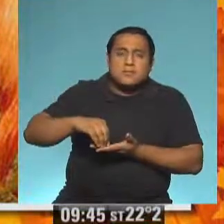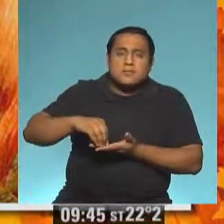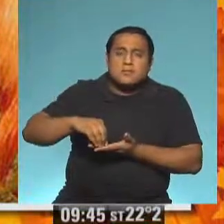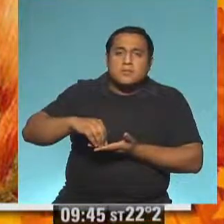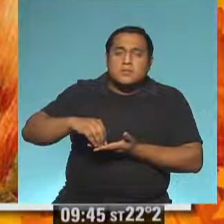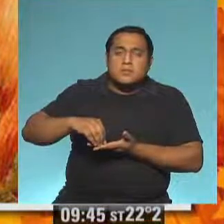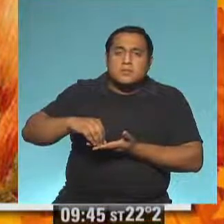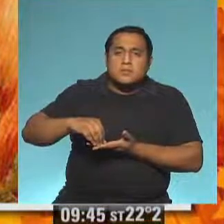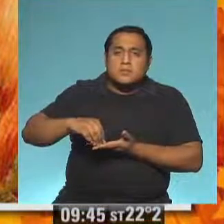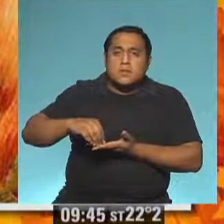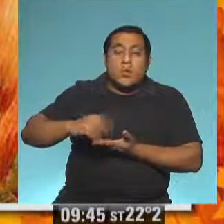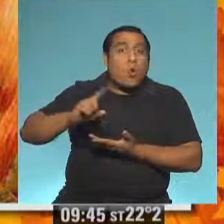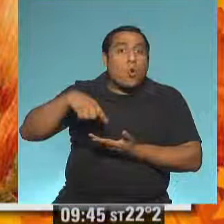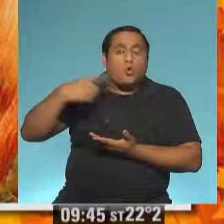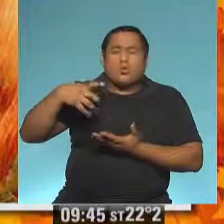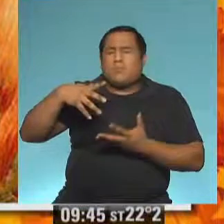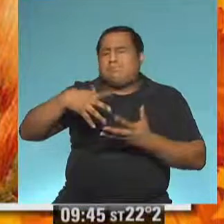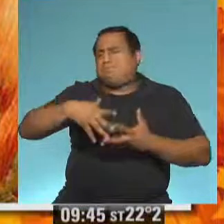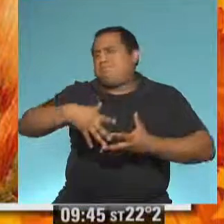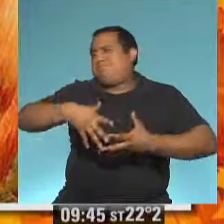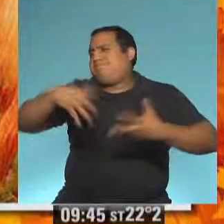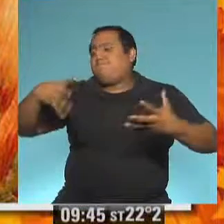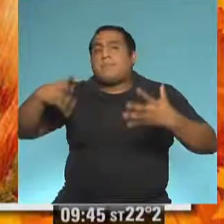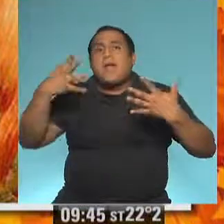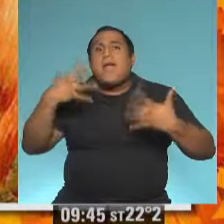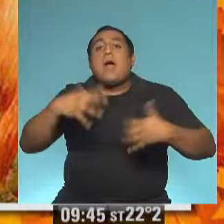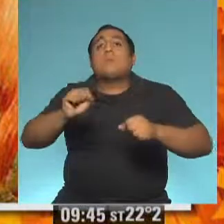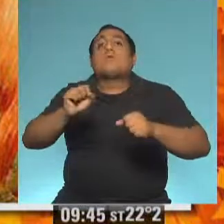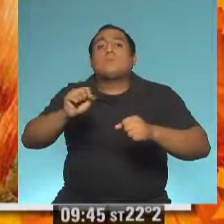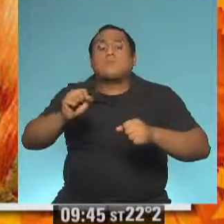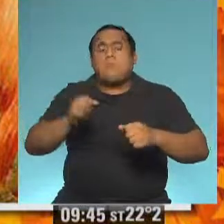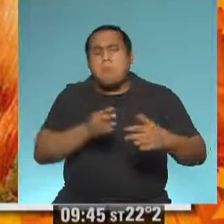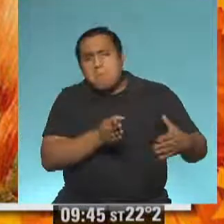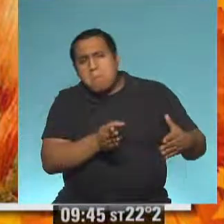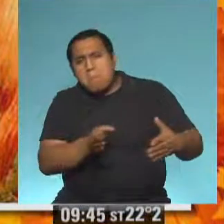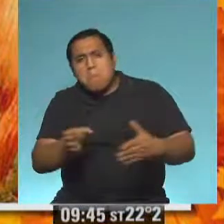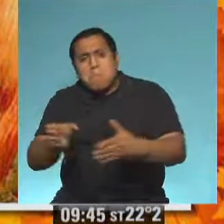Y el más grande, lo halló justo en el camino.